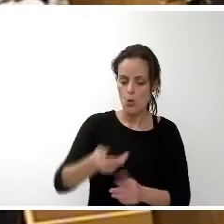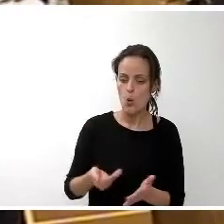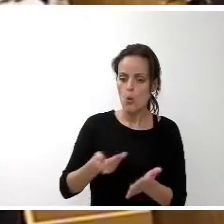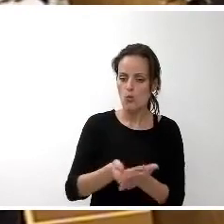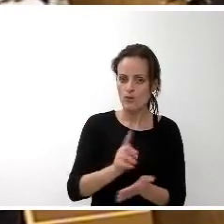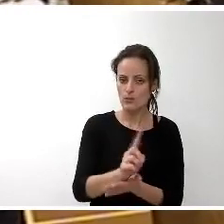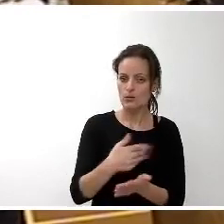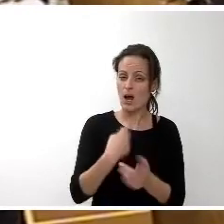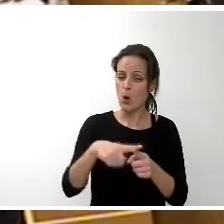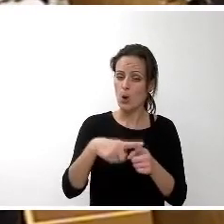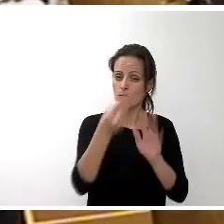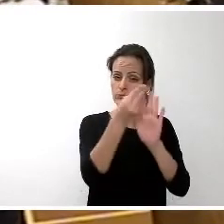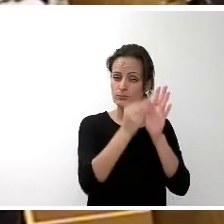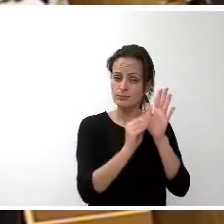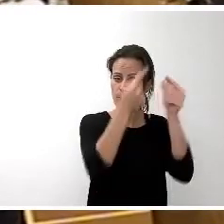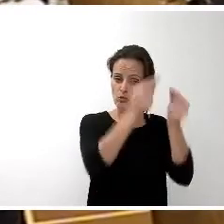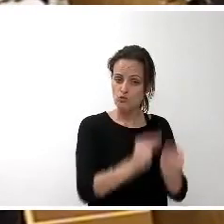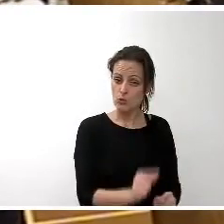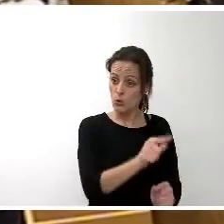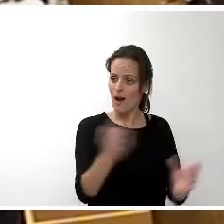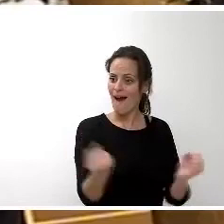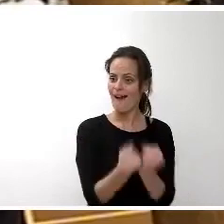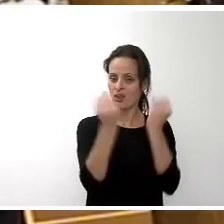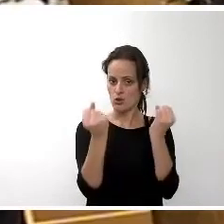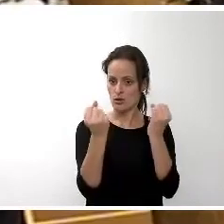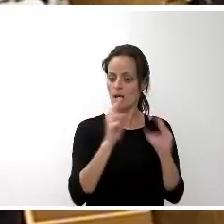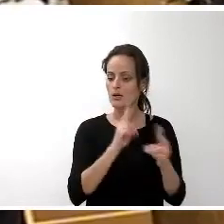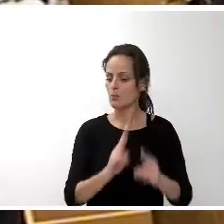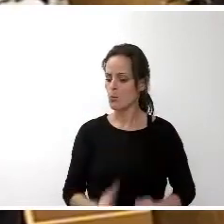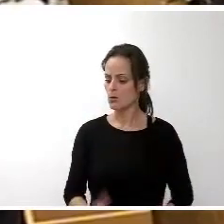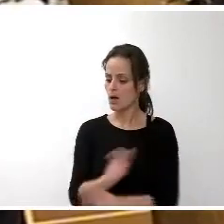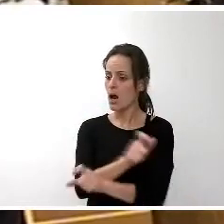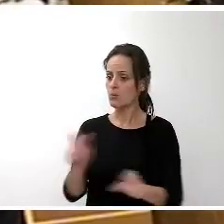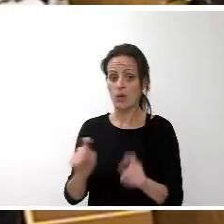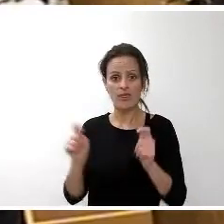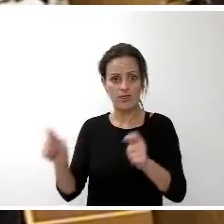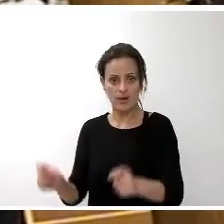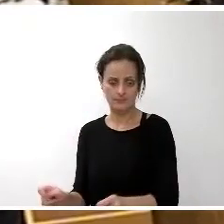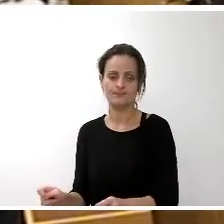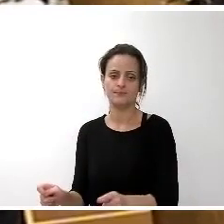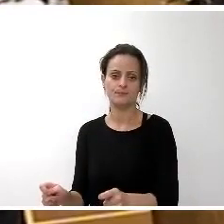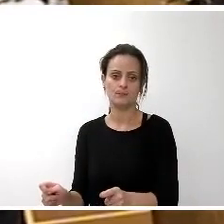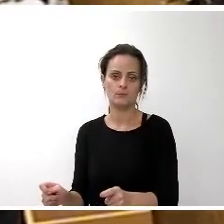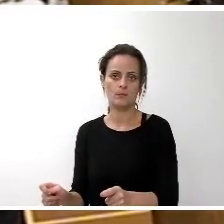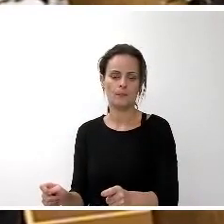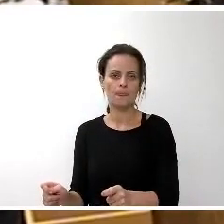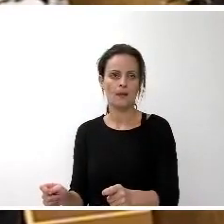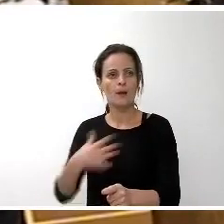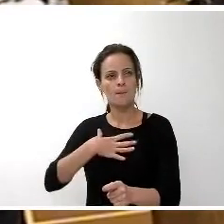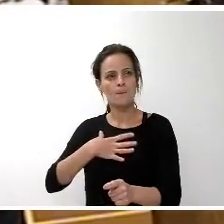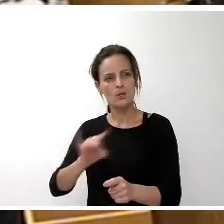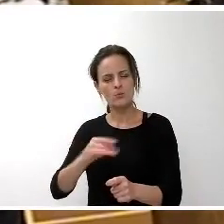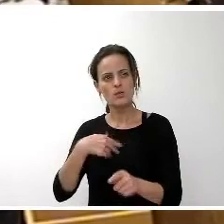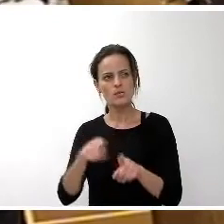lo que está en el presupuesto son acciones que van a dar respuesta a los ciudadanos de Tenerife podemos estar más o menos